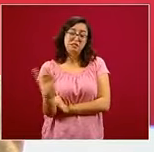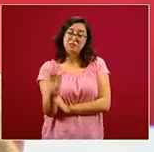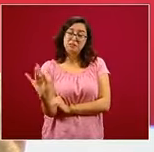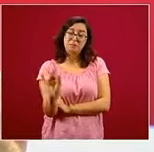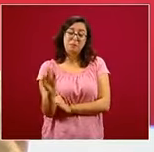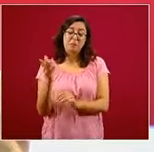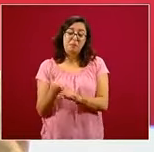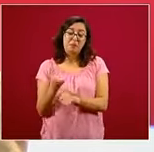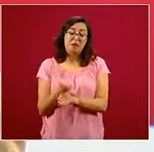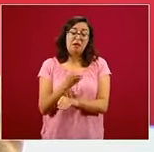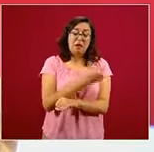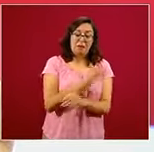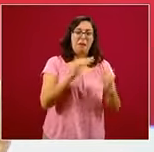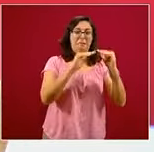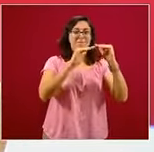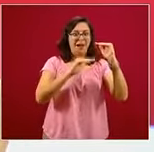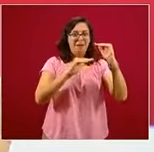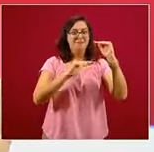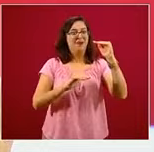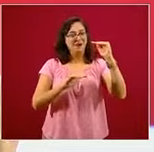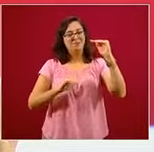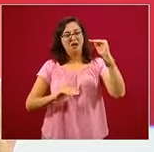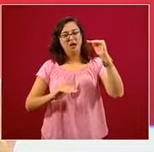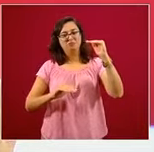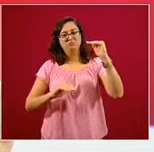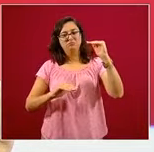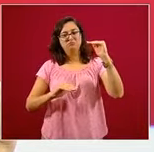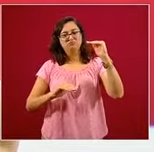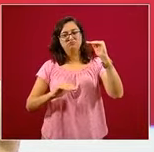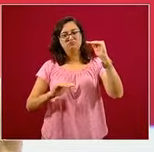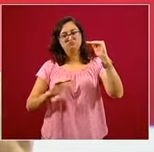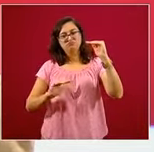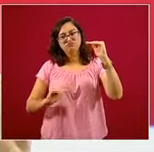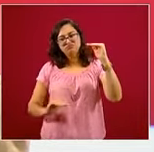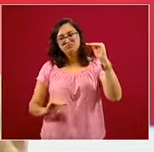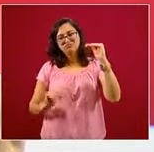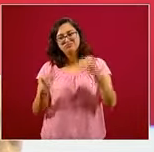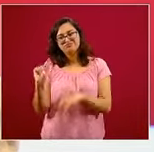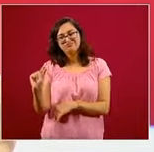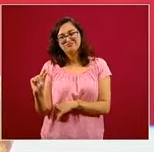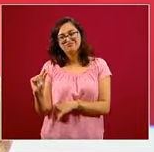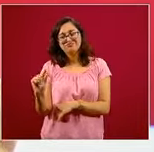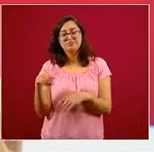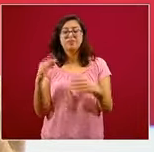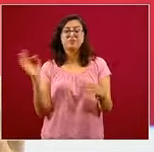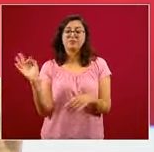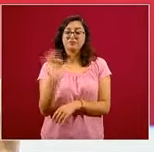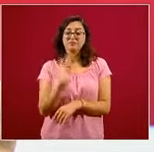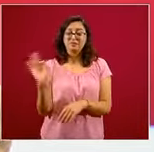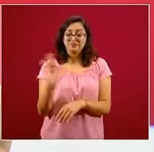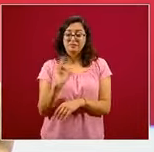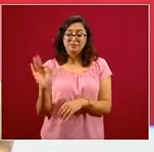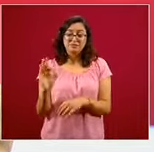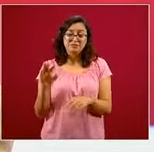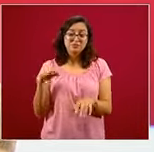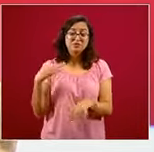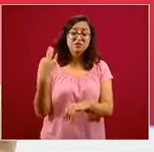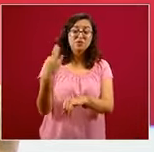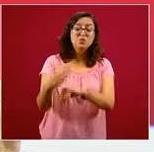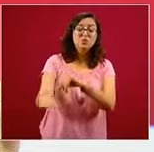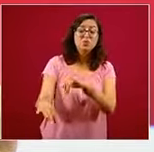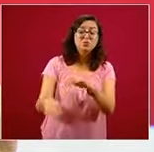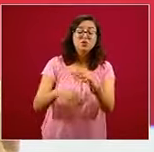cuatro semanas previas, en la medida en que no es tan grande. Podría ser que al final de la semana se borrara el descenso, es decir, que